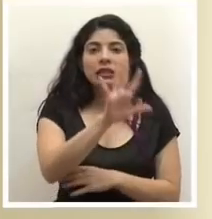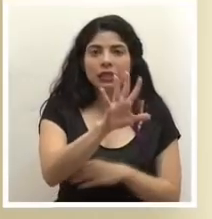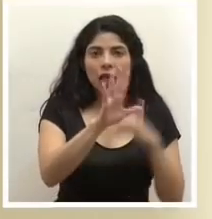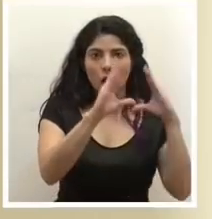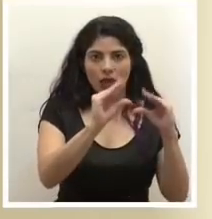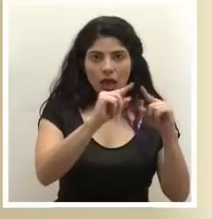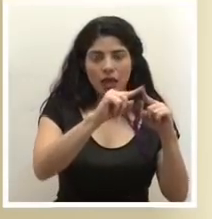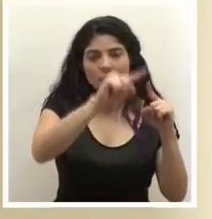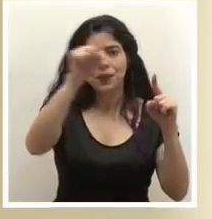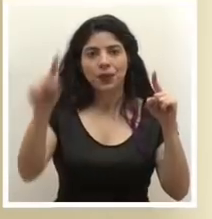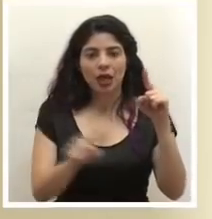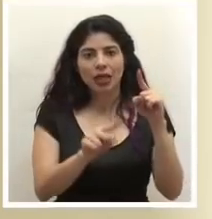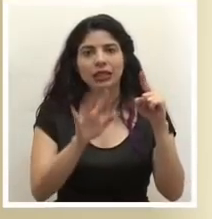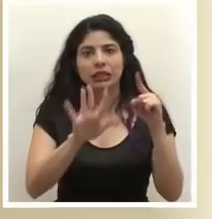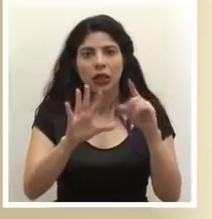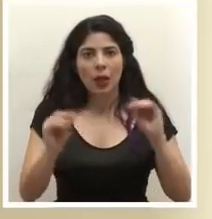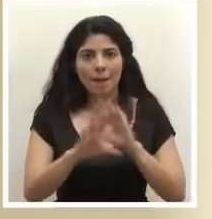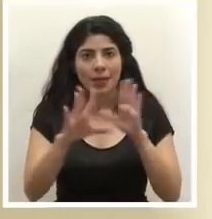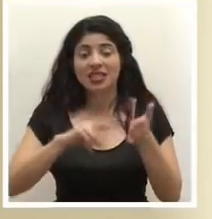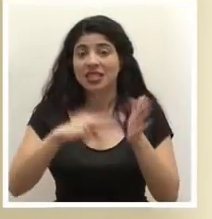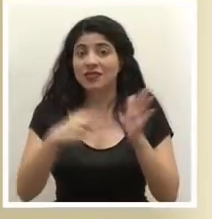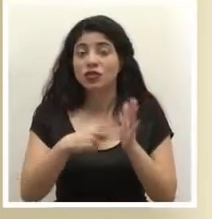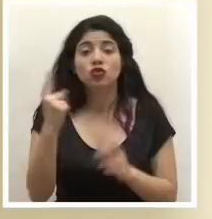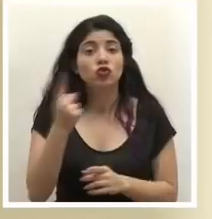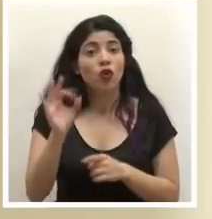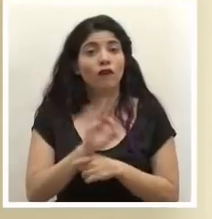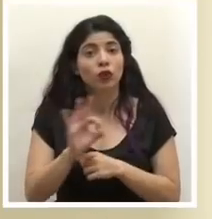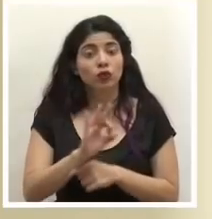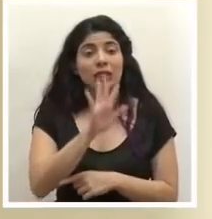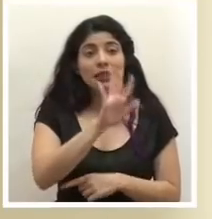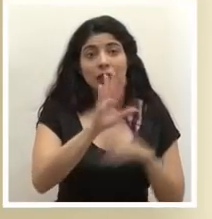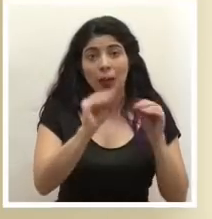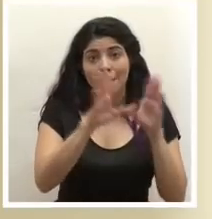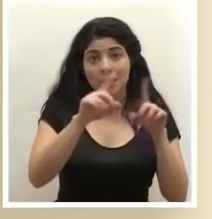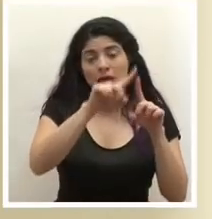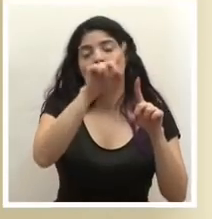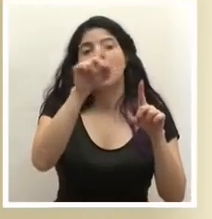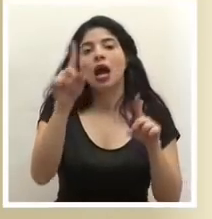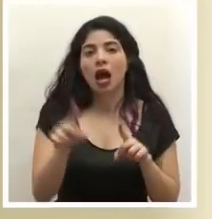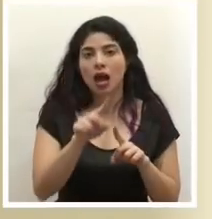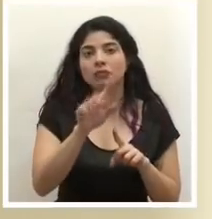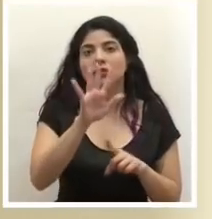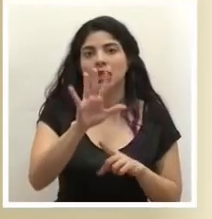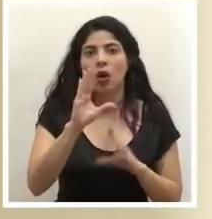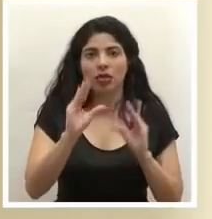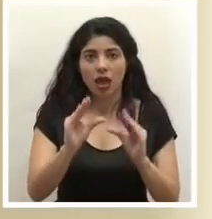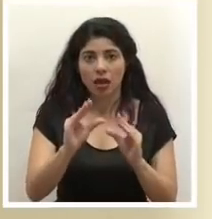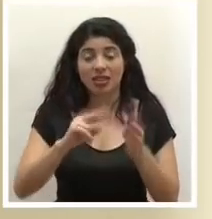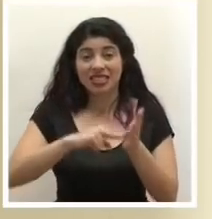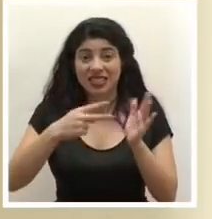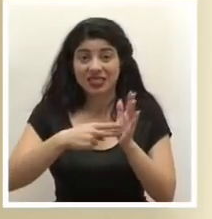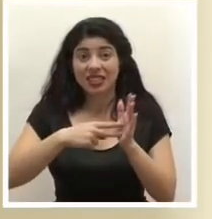tarde y las cinco de la mañana, es decir, sólo pueden funcionar de las cinco de la mañana a las cinco de la tarde. Durante las horas